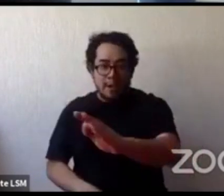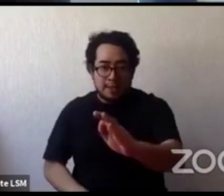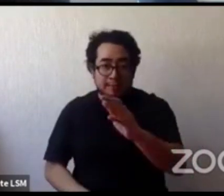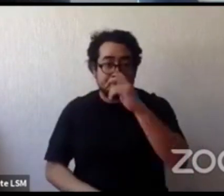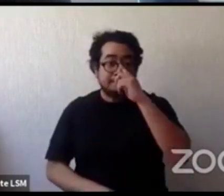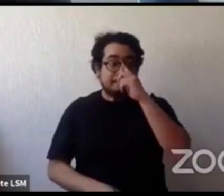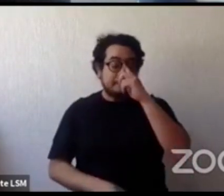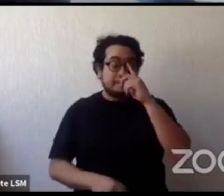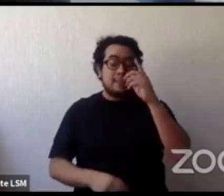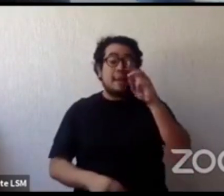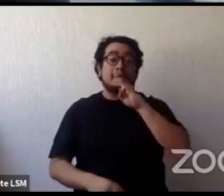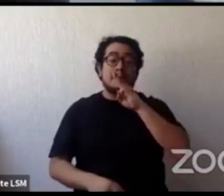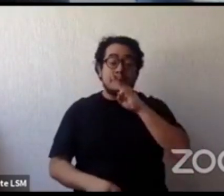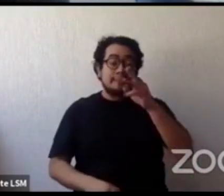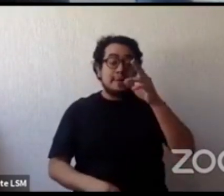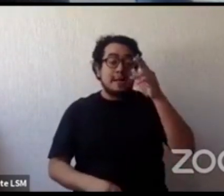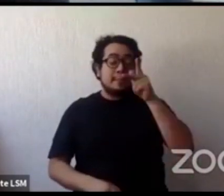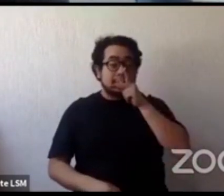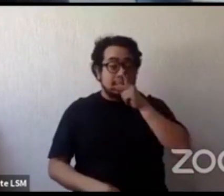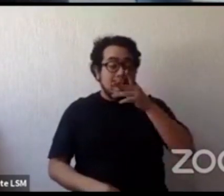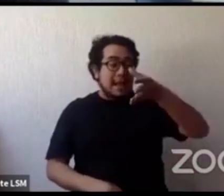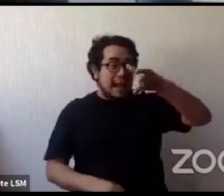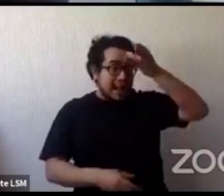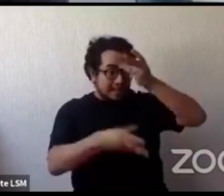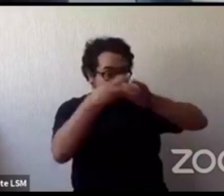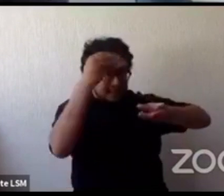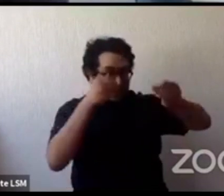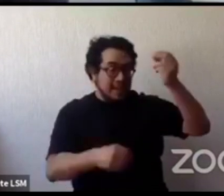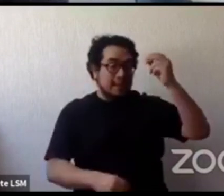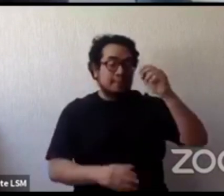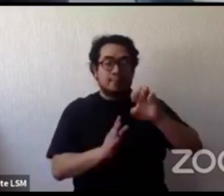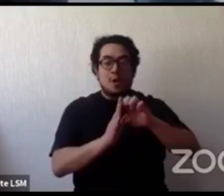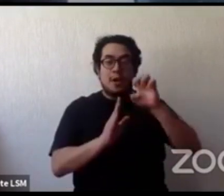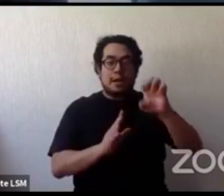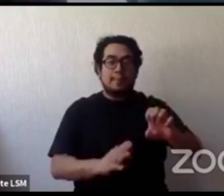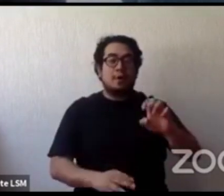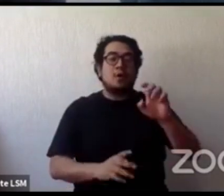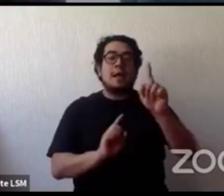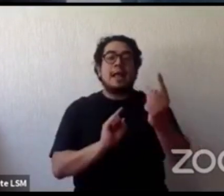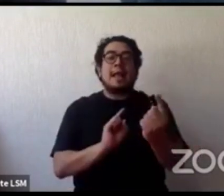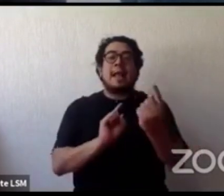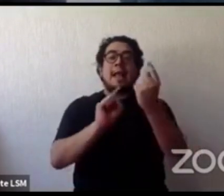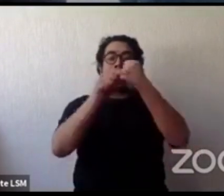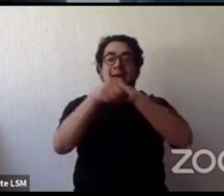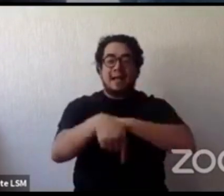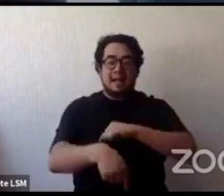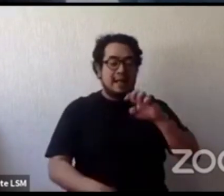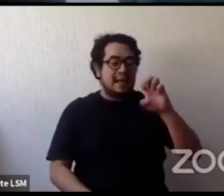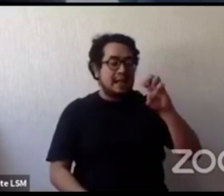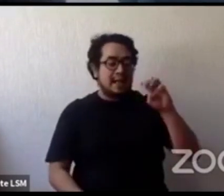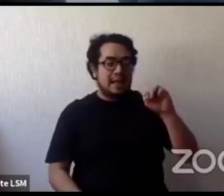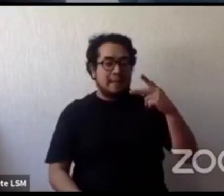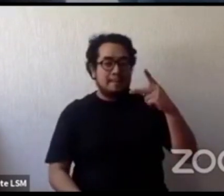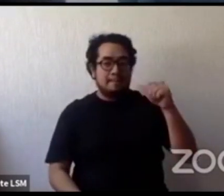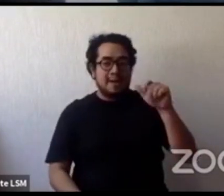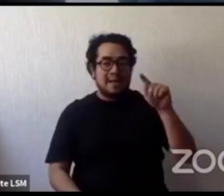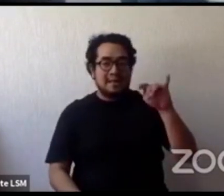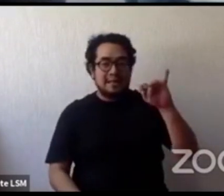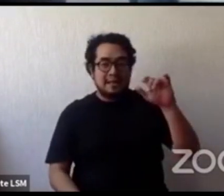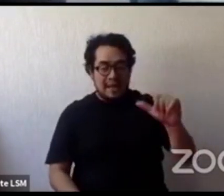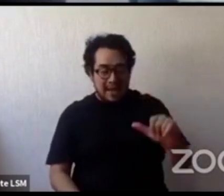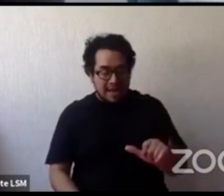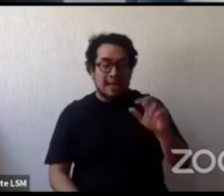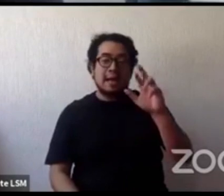preparen que tengan habilidades para la vida como empatía como resiliencia como sobre todo generar en niños